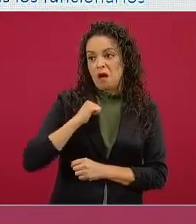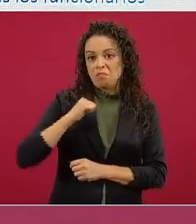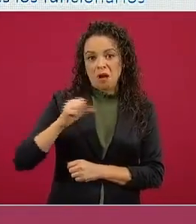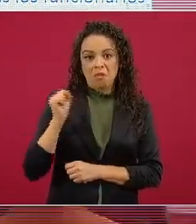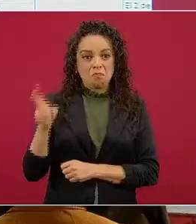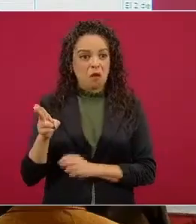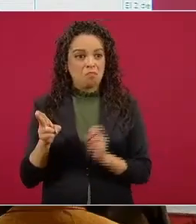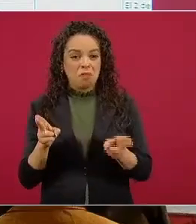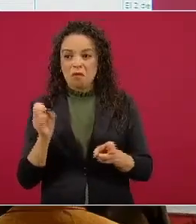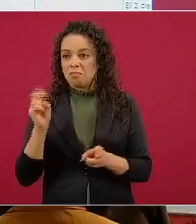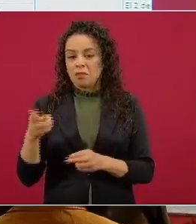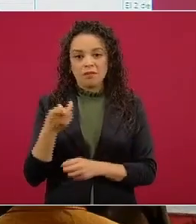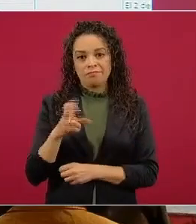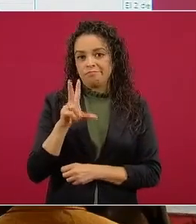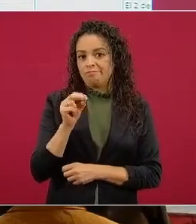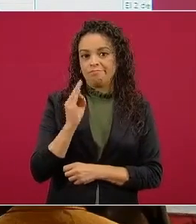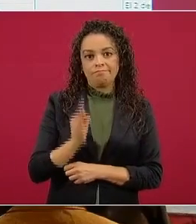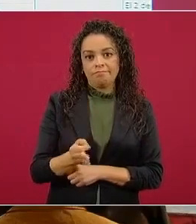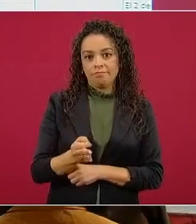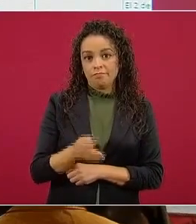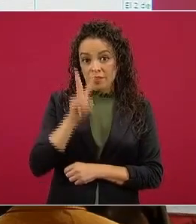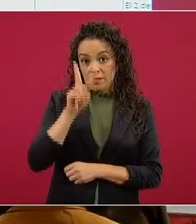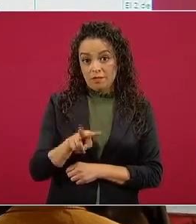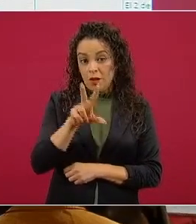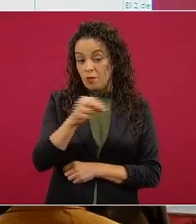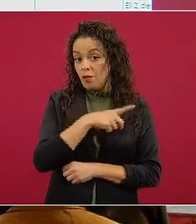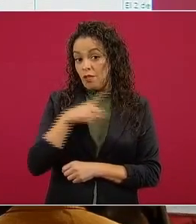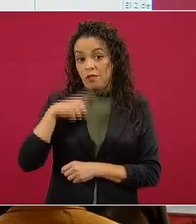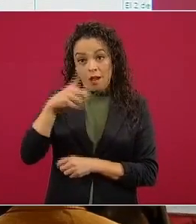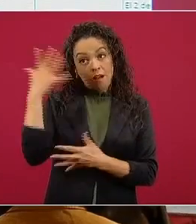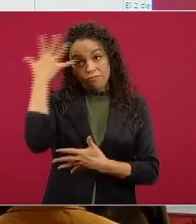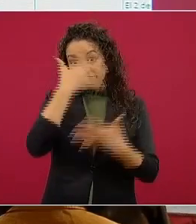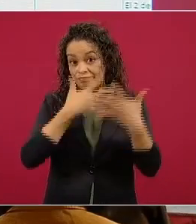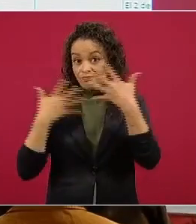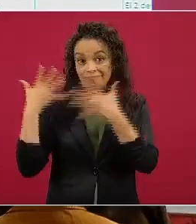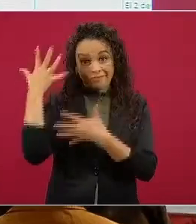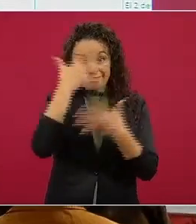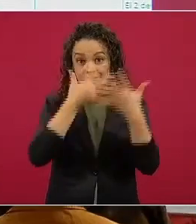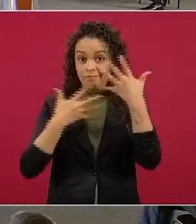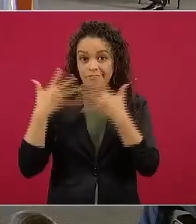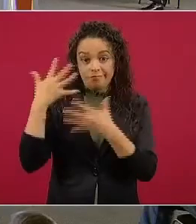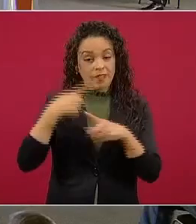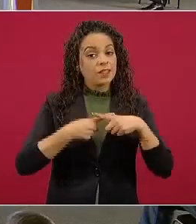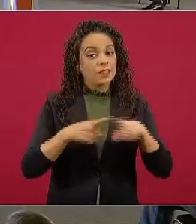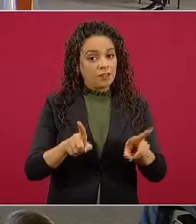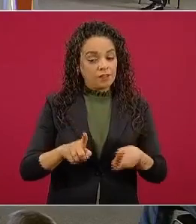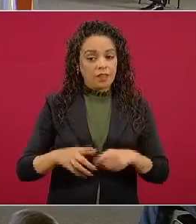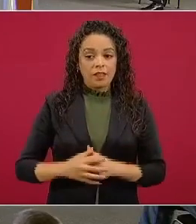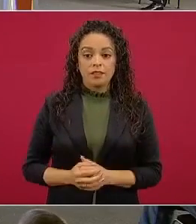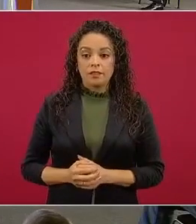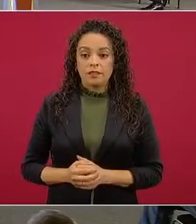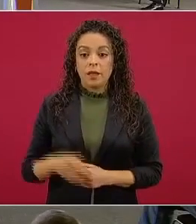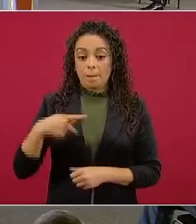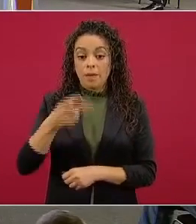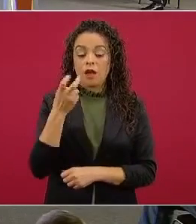Que no se confunda a nadie. Por eso está en proceso porque todavía